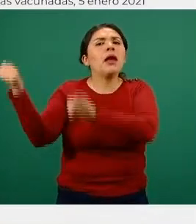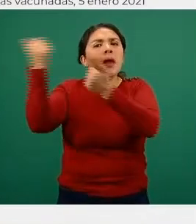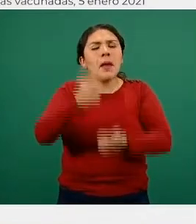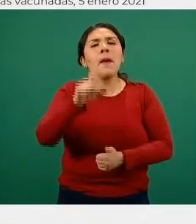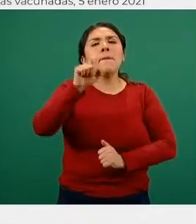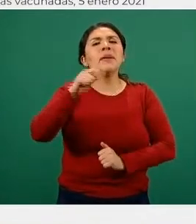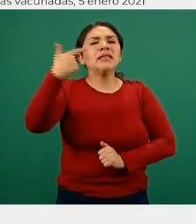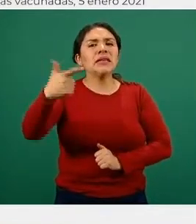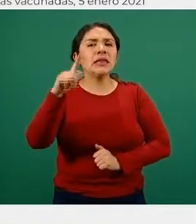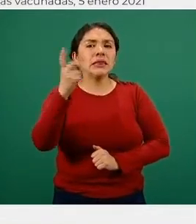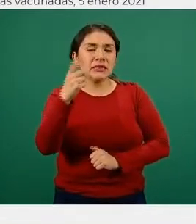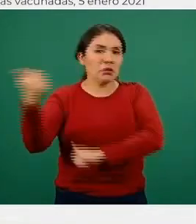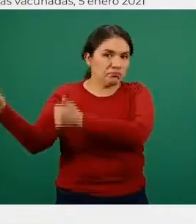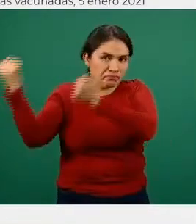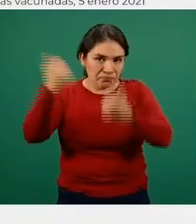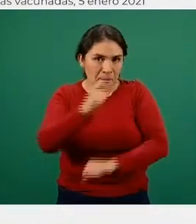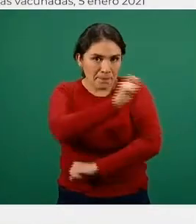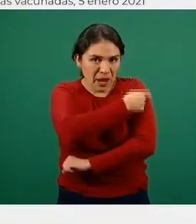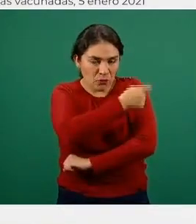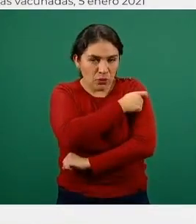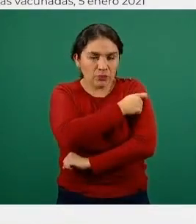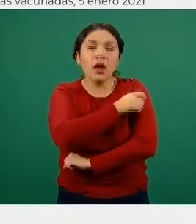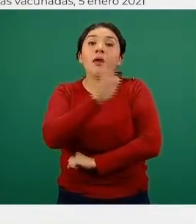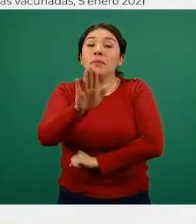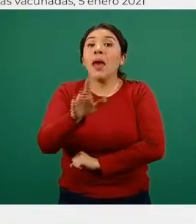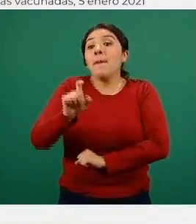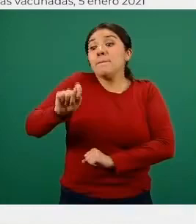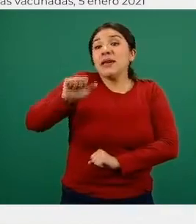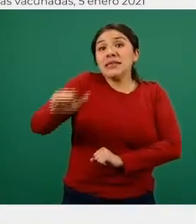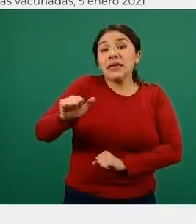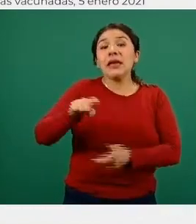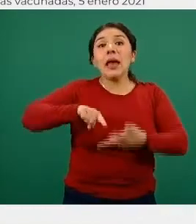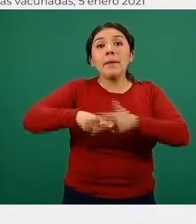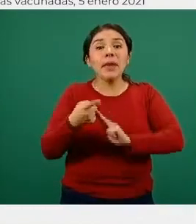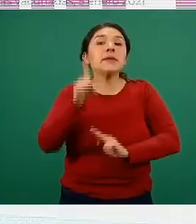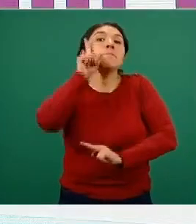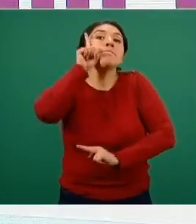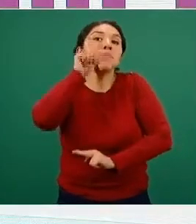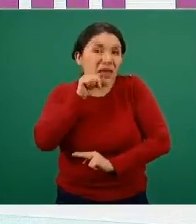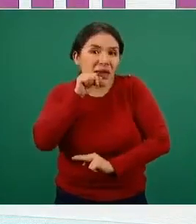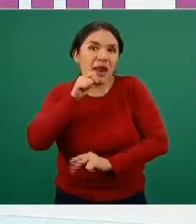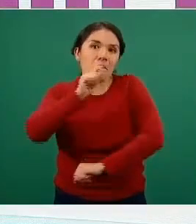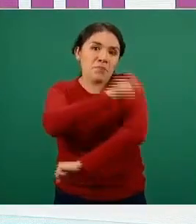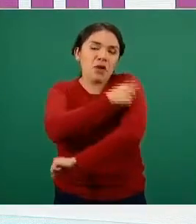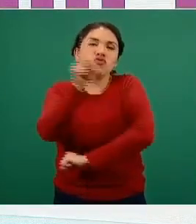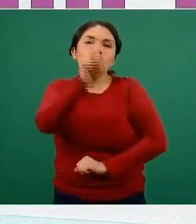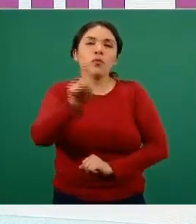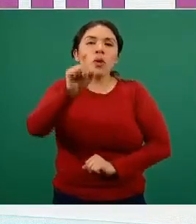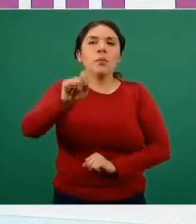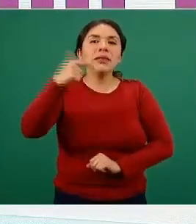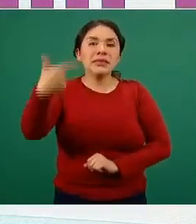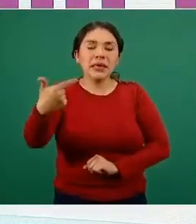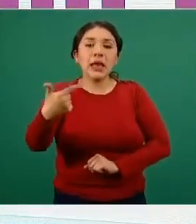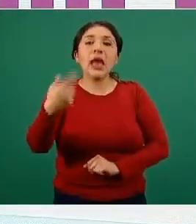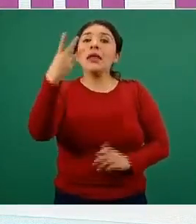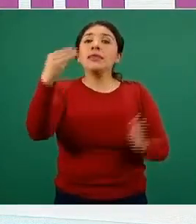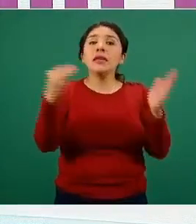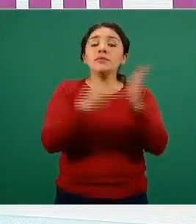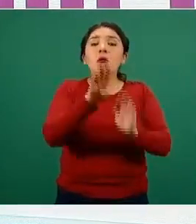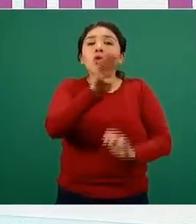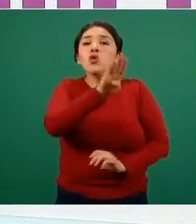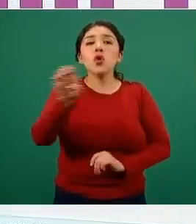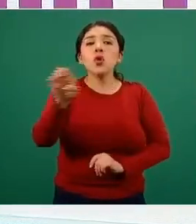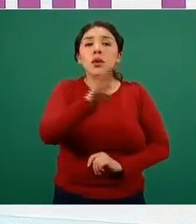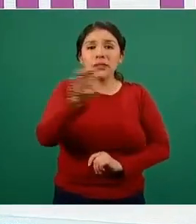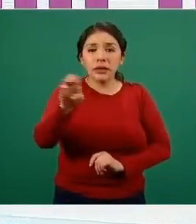27 de diciembre. Bueno, el 26 se empezaron a poner al día siguiente, domingo 27, tres mil novecientas,